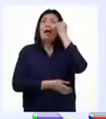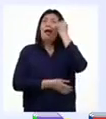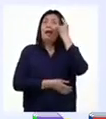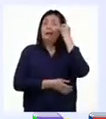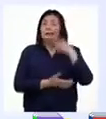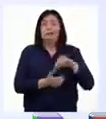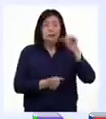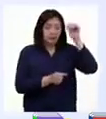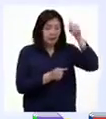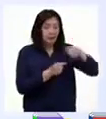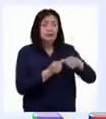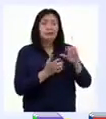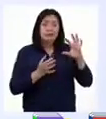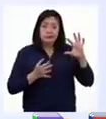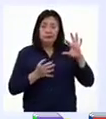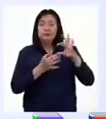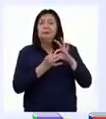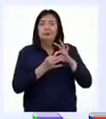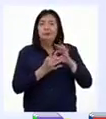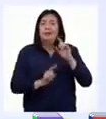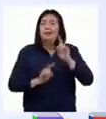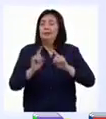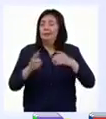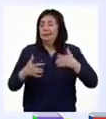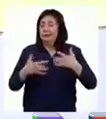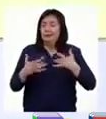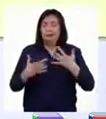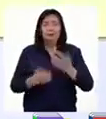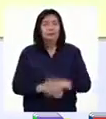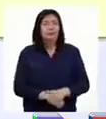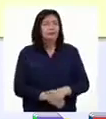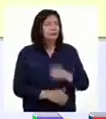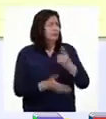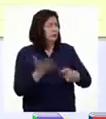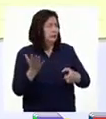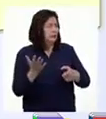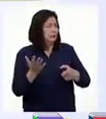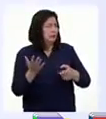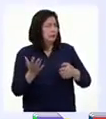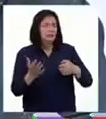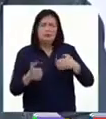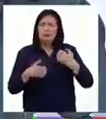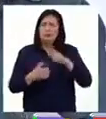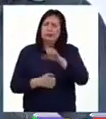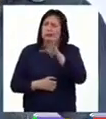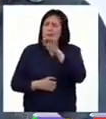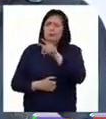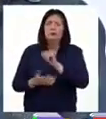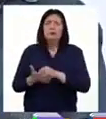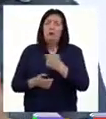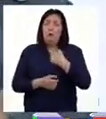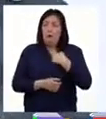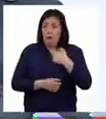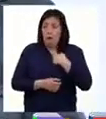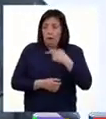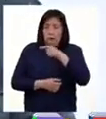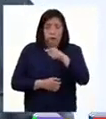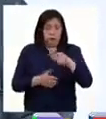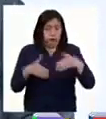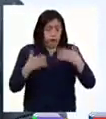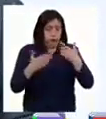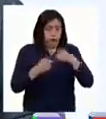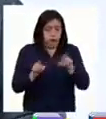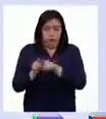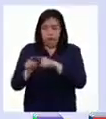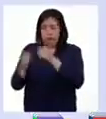que nuestros recuerdos están asociados con algunas emociones. ¿Qué emociones identificaron? Yo identifiqué la alegría